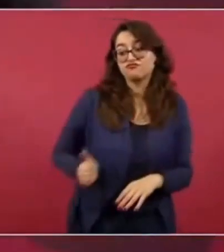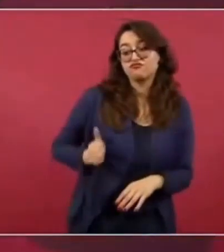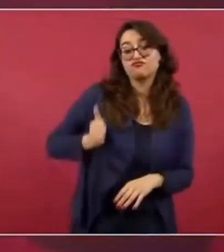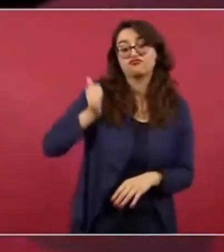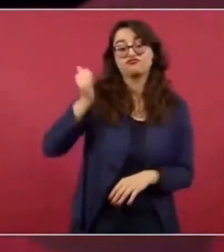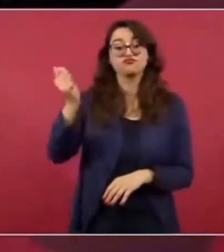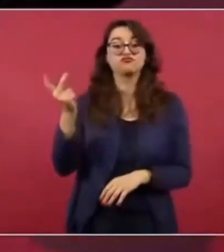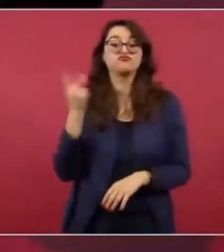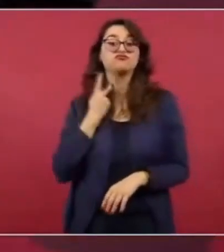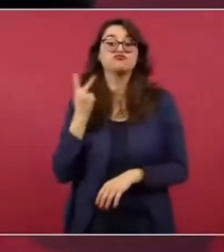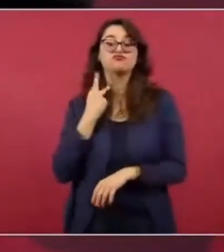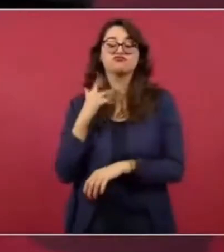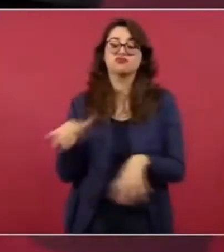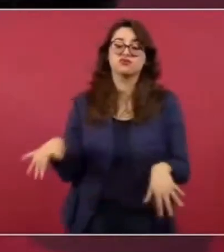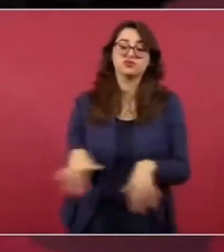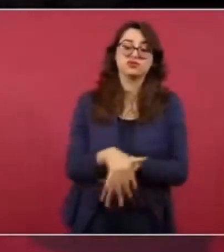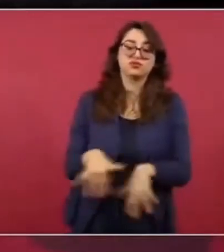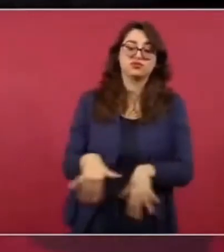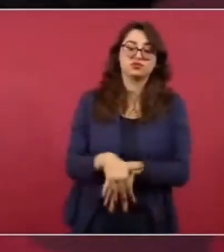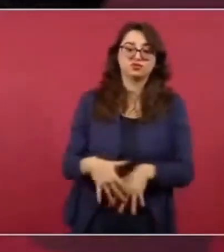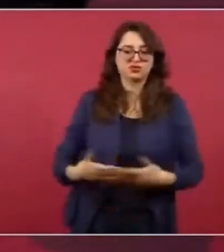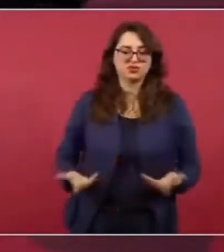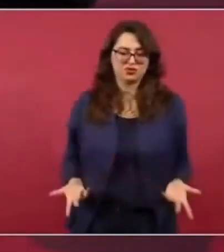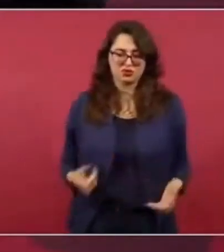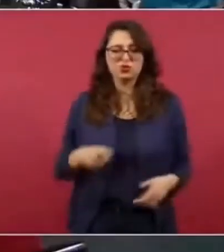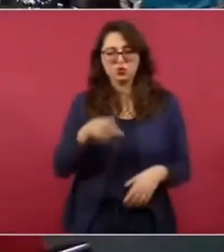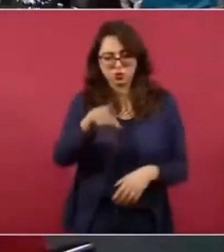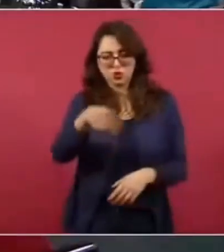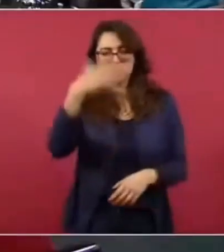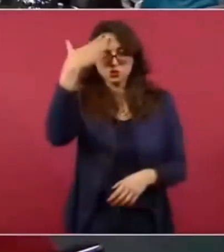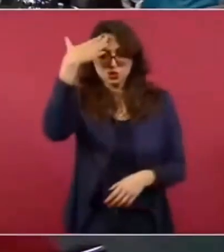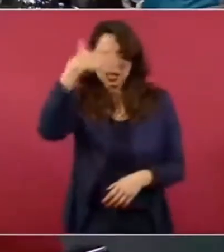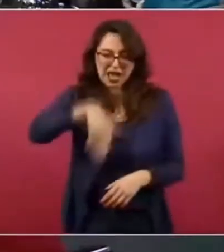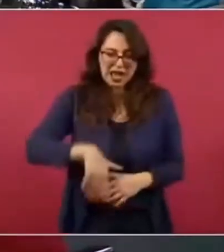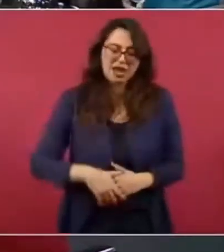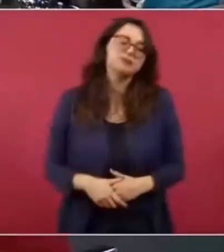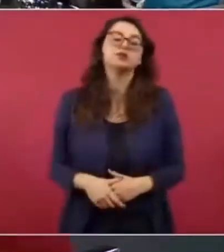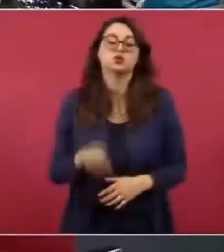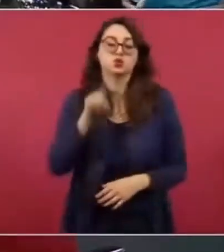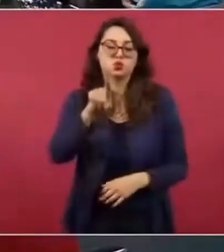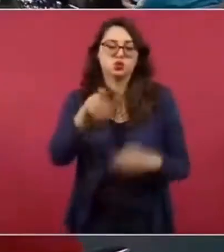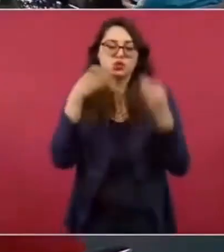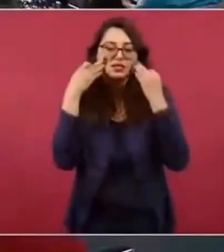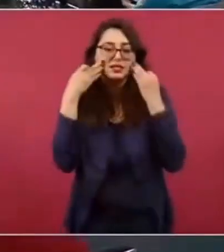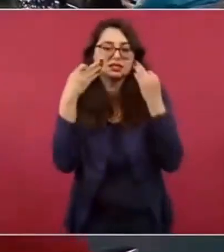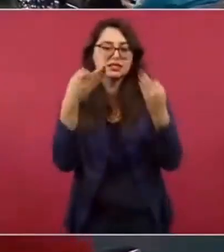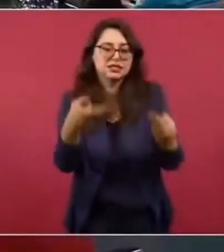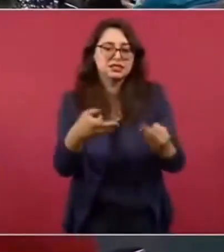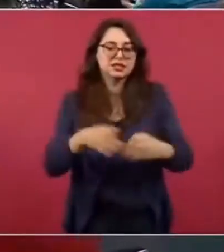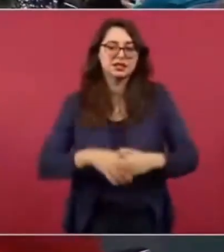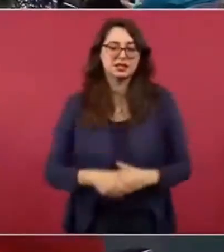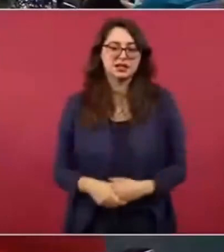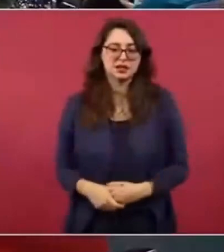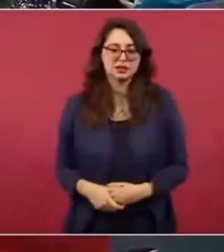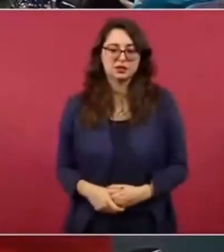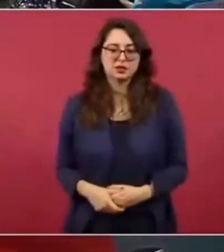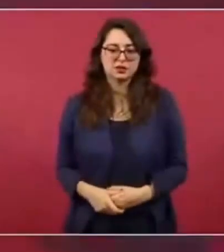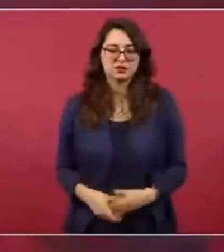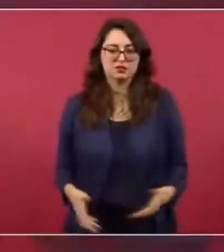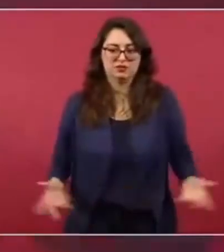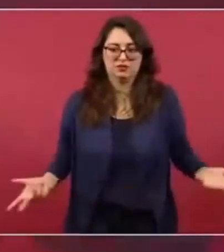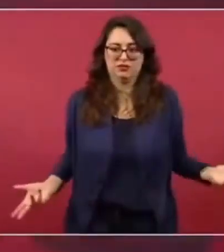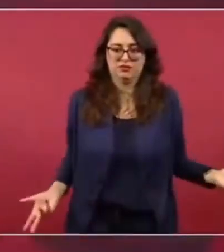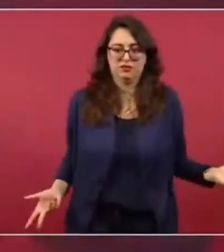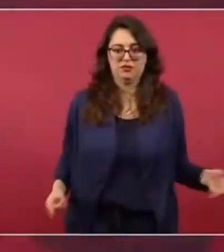No ven, yo creo que tú has visto cómo casi declaran la